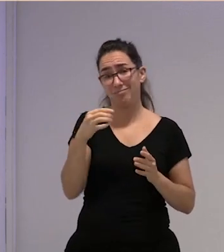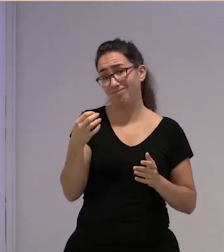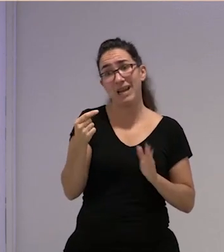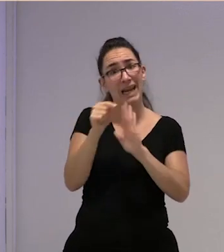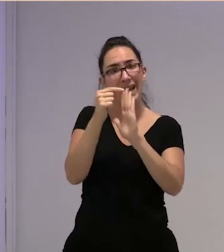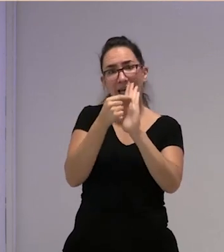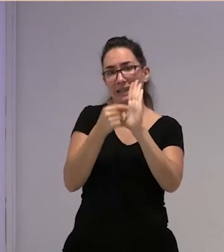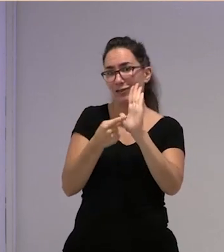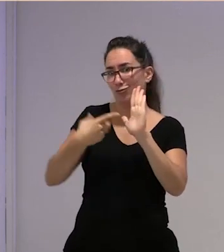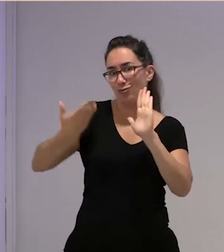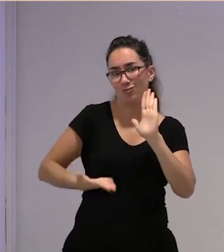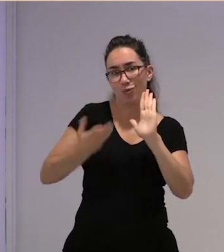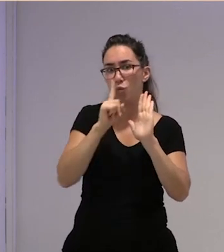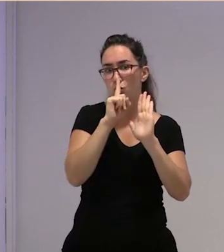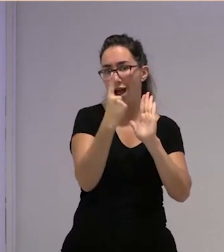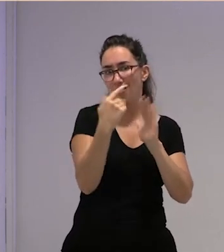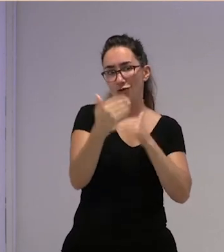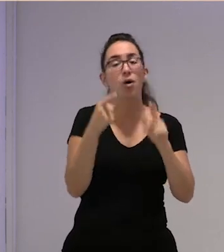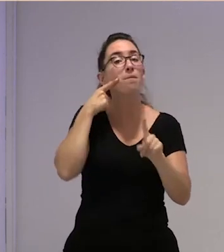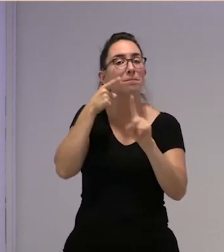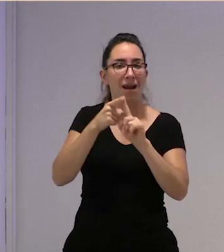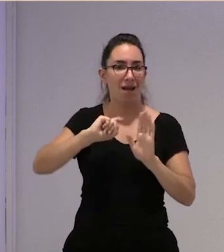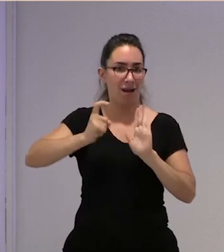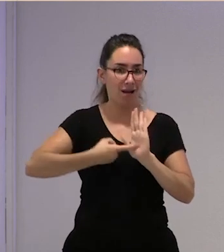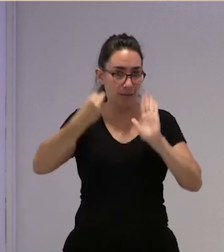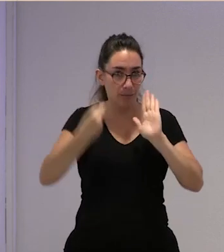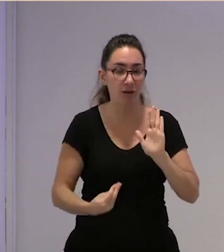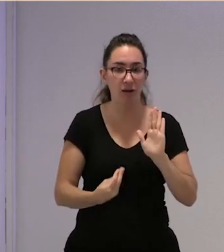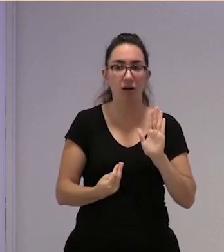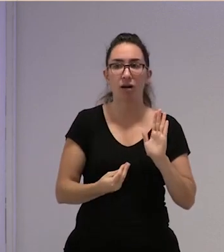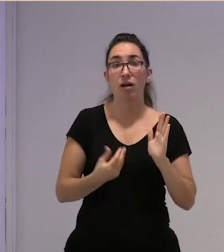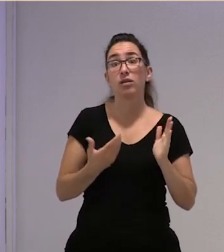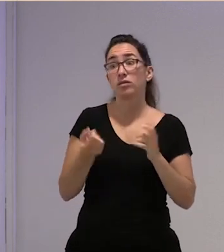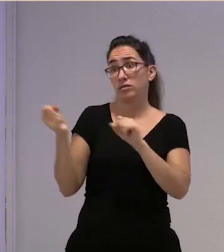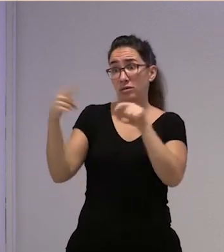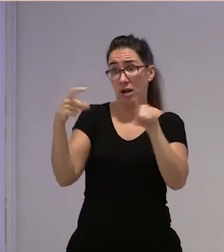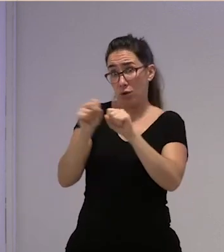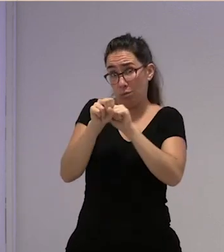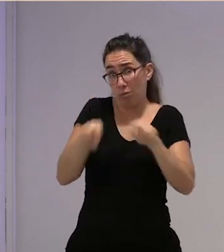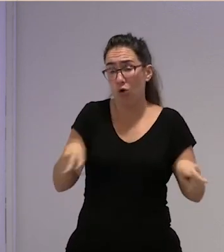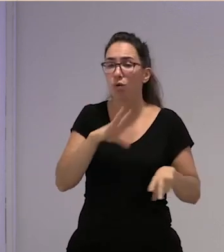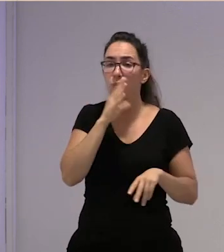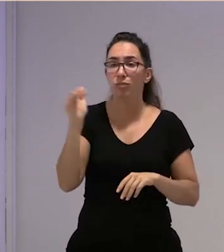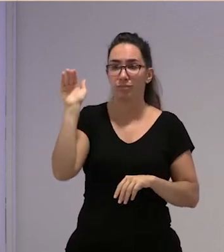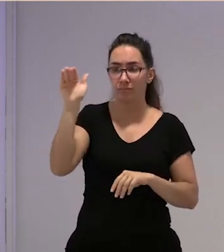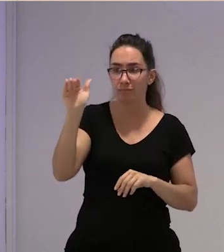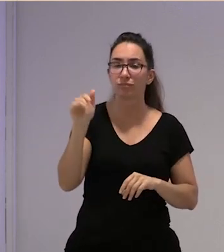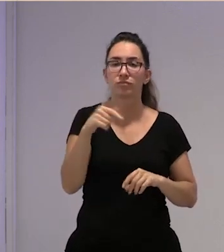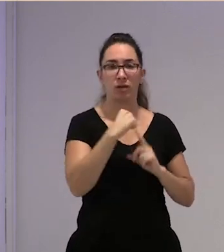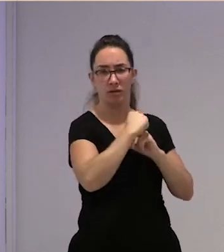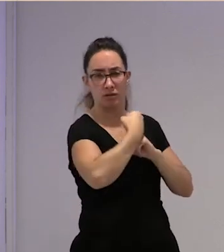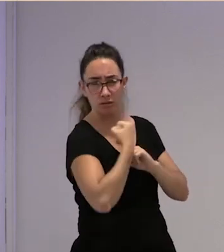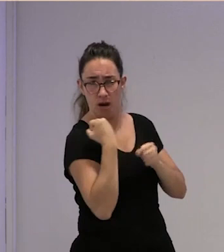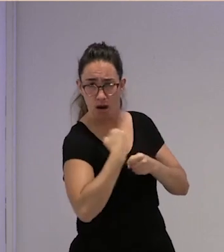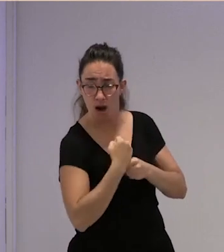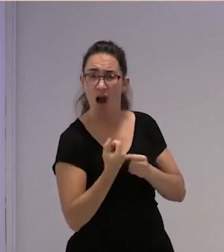a las personas migrantes ¿qué ocurre? pues que los empresarios encima de que lo están explotando en su finca les están pidiendo